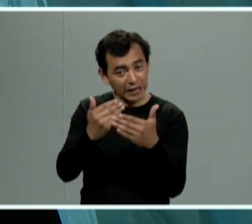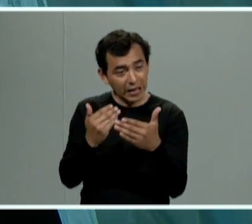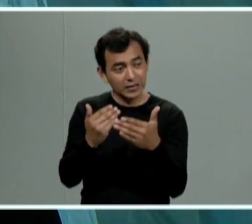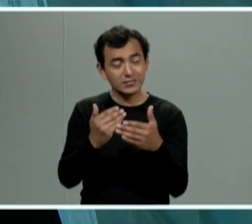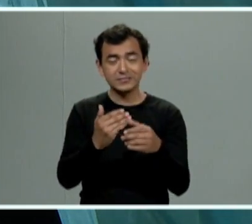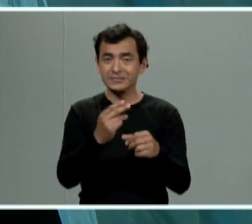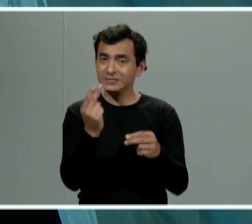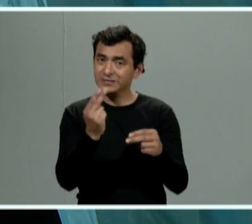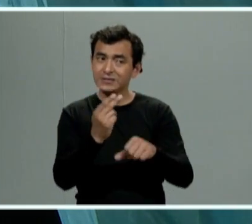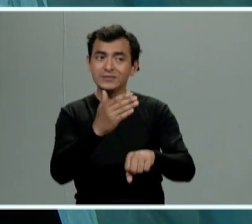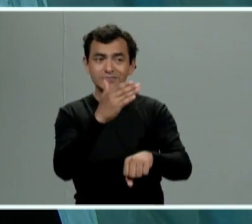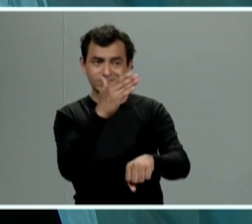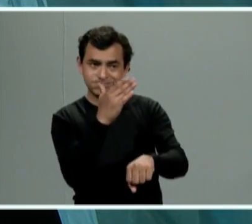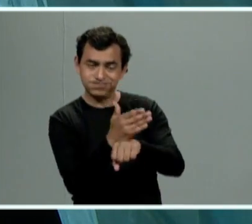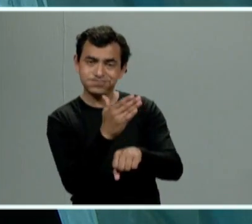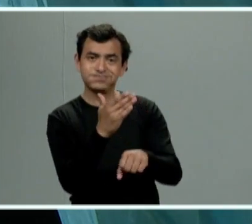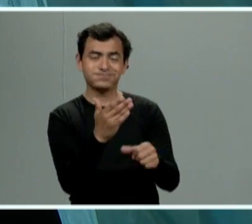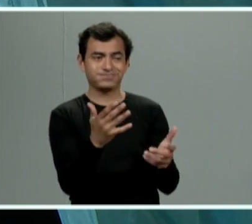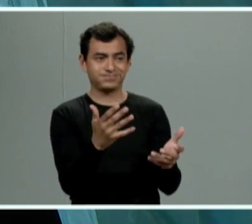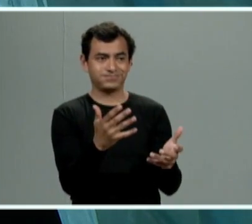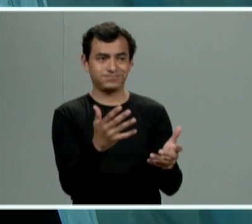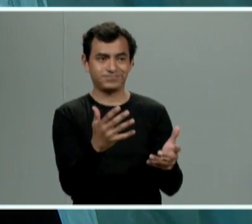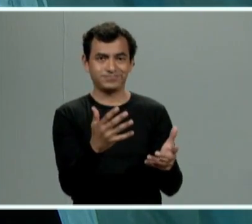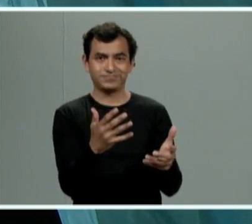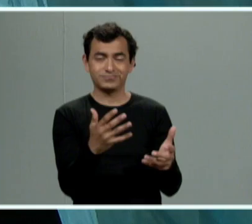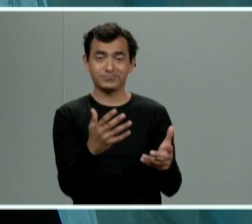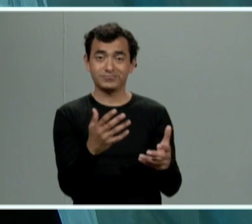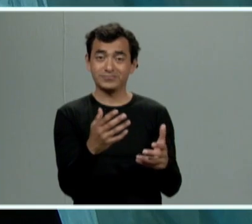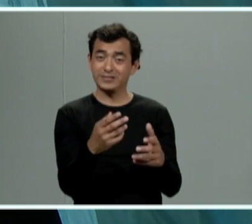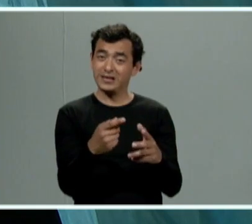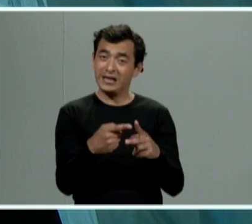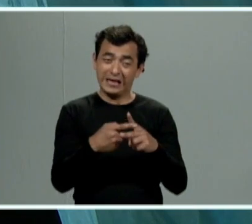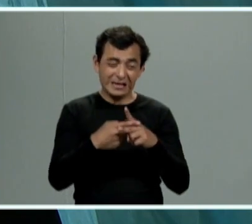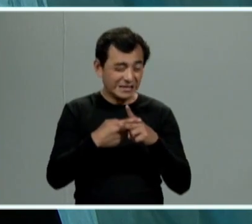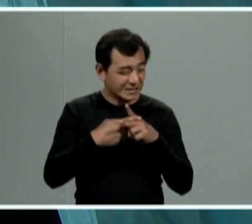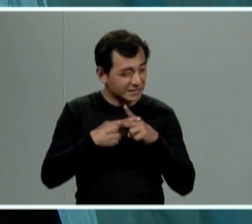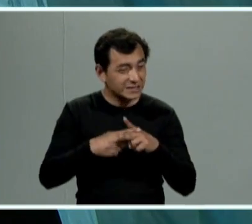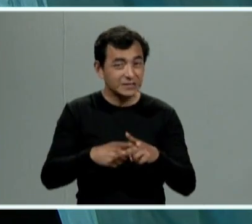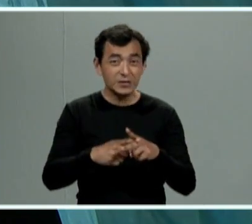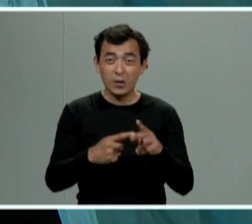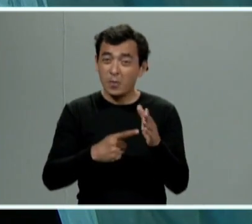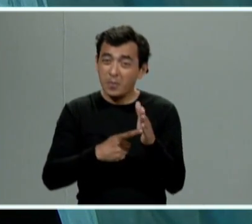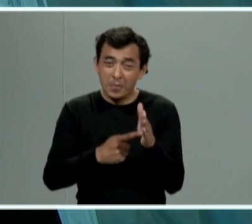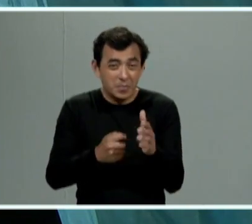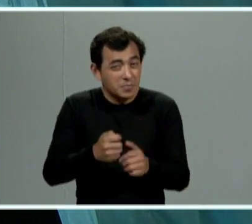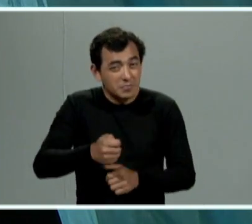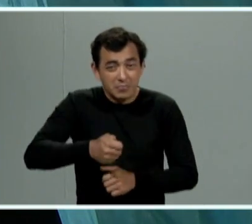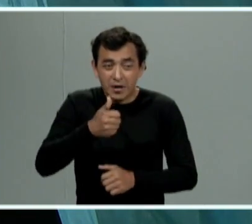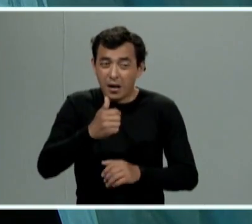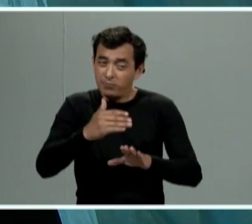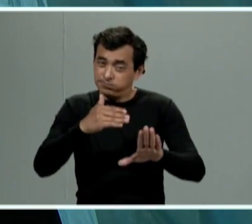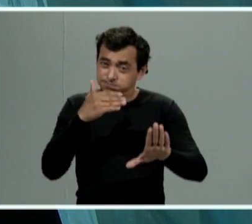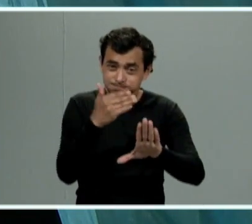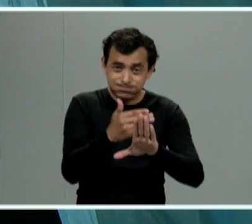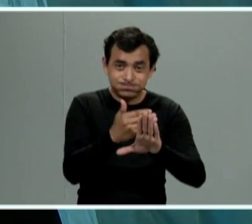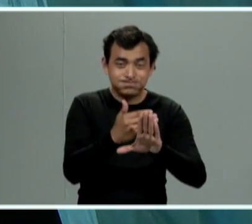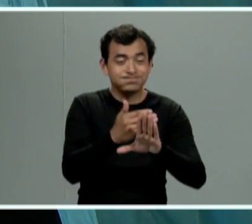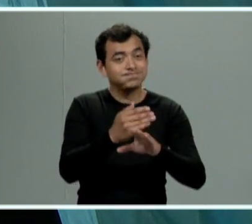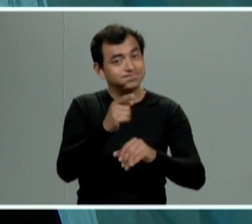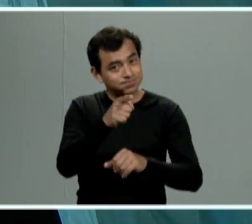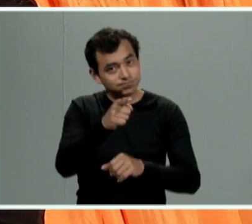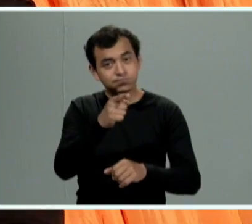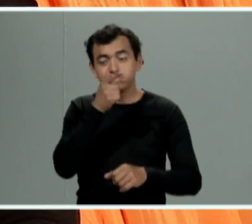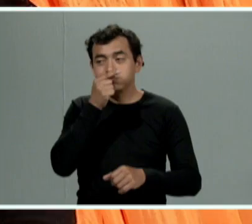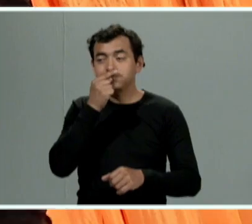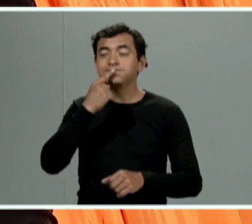y por lo tanto desde el momento en que seamos agredidos presentemos la denuncia y de esta parte